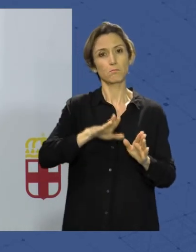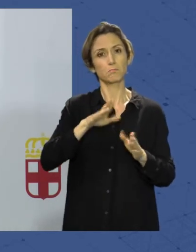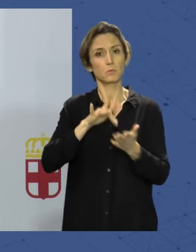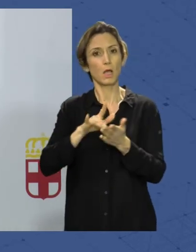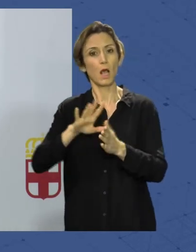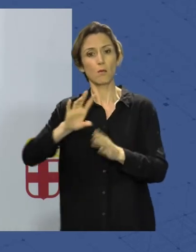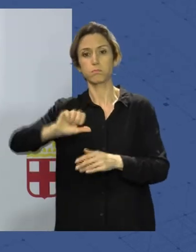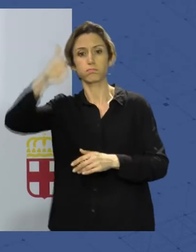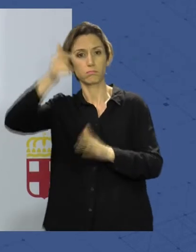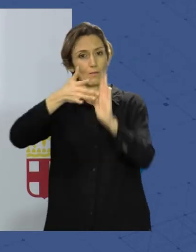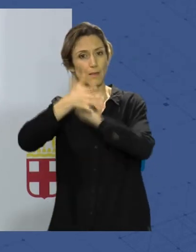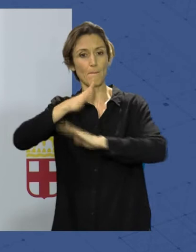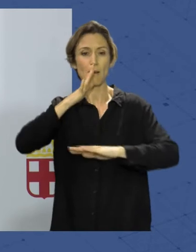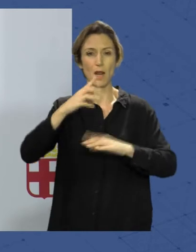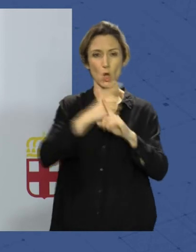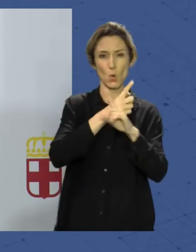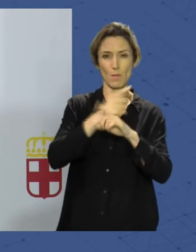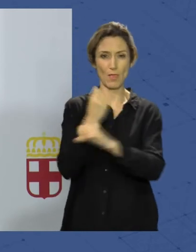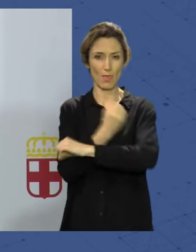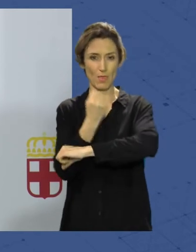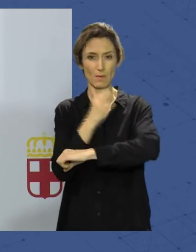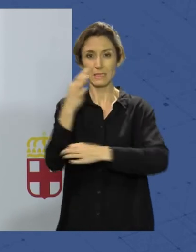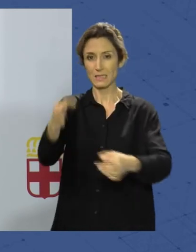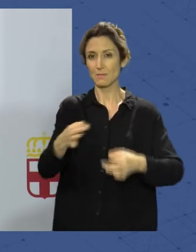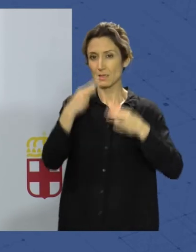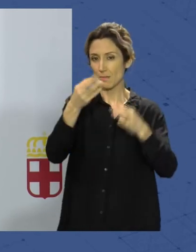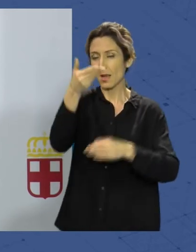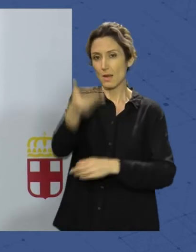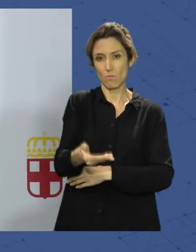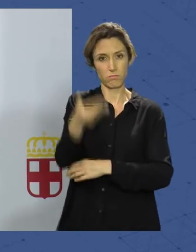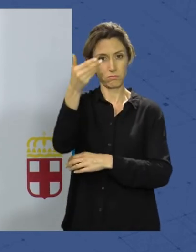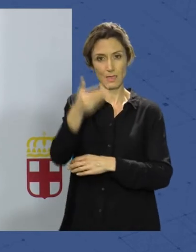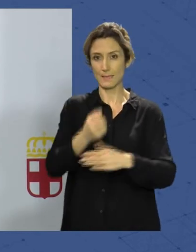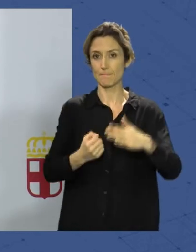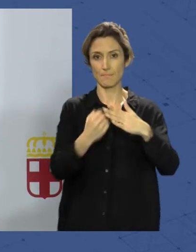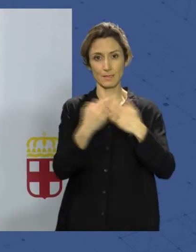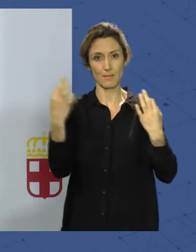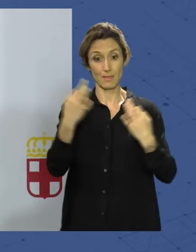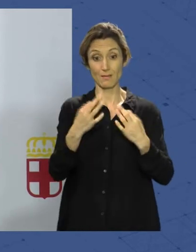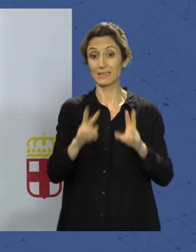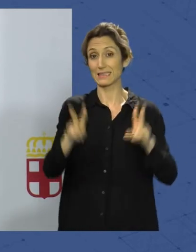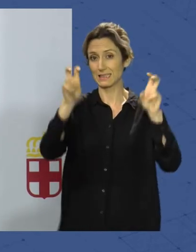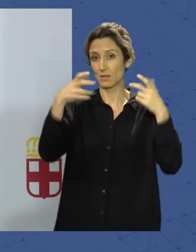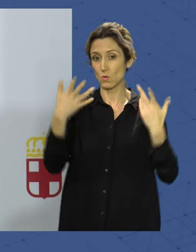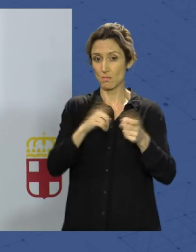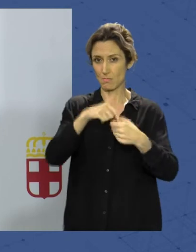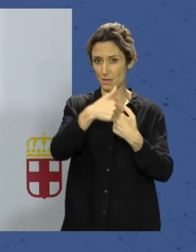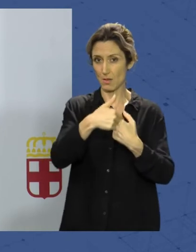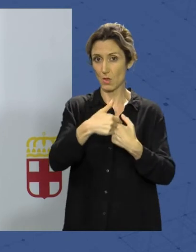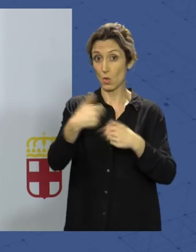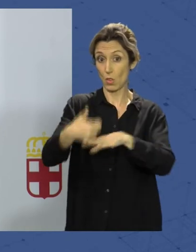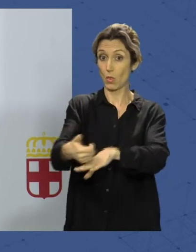de noviembre-diciembre. Siempre dándole una importancia máxima a lo que es la participación